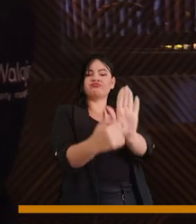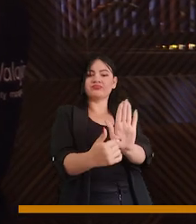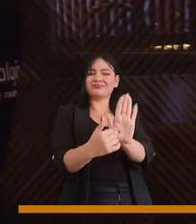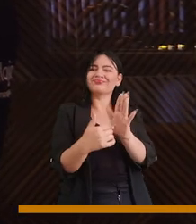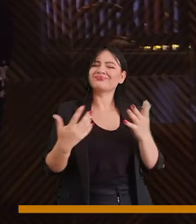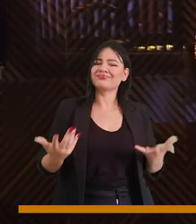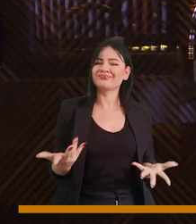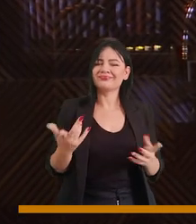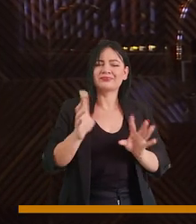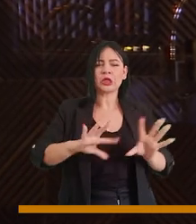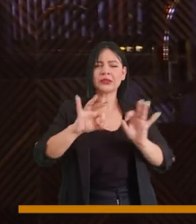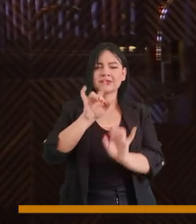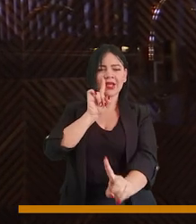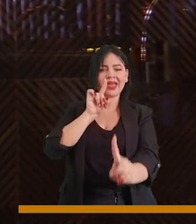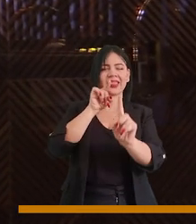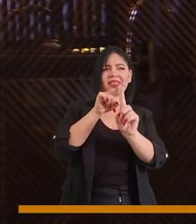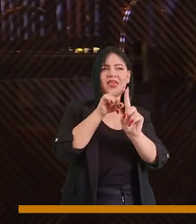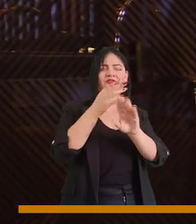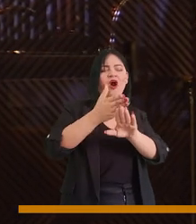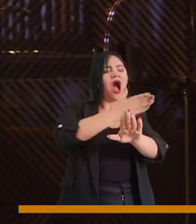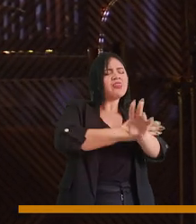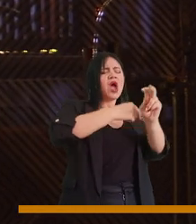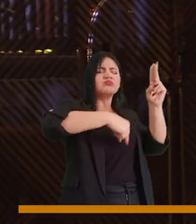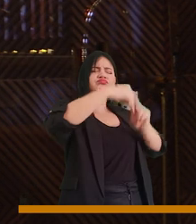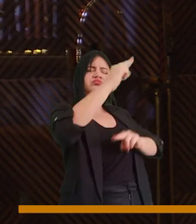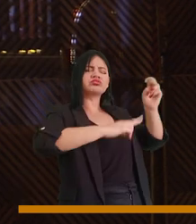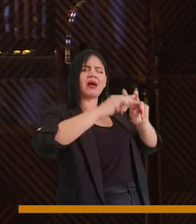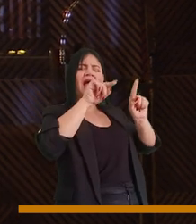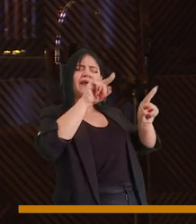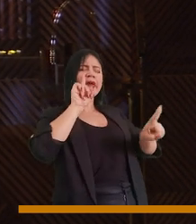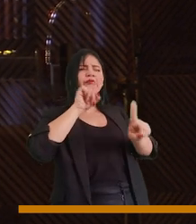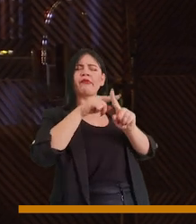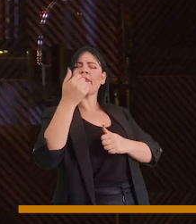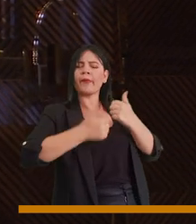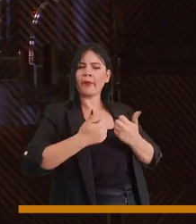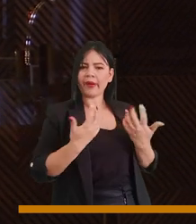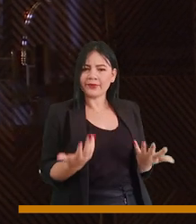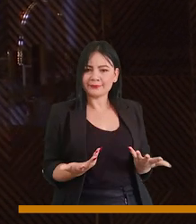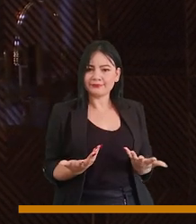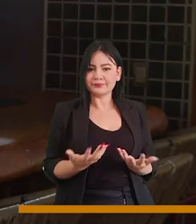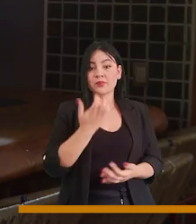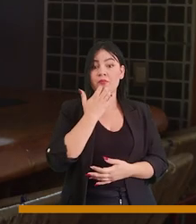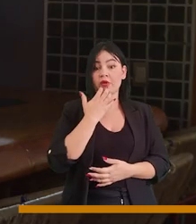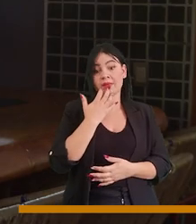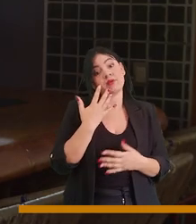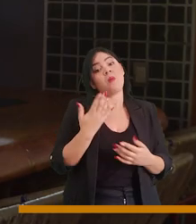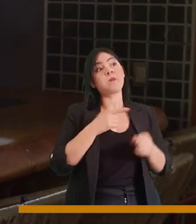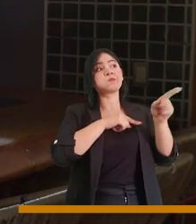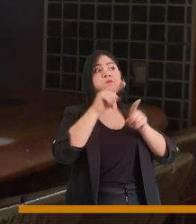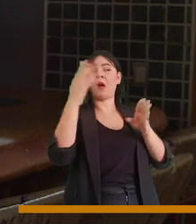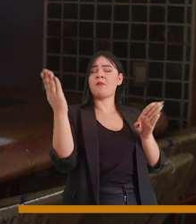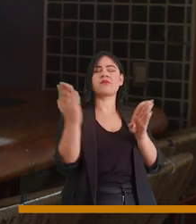debe tener en cuenta el objetivo social de las copropiedades para lo cual fueron construidas. En este caso, la